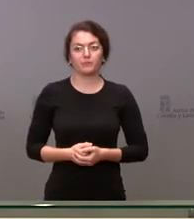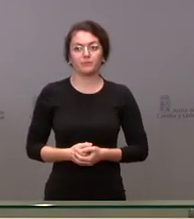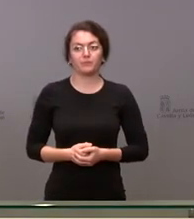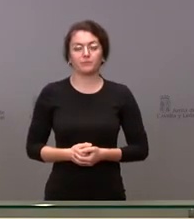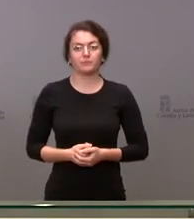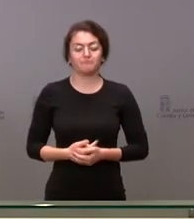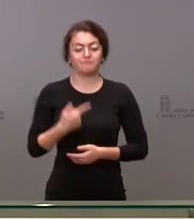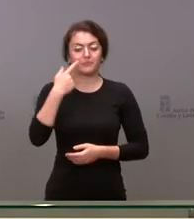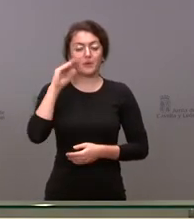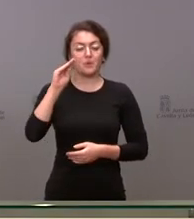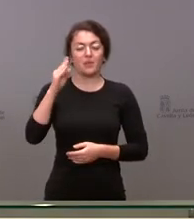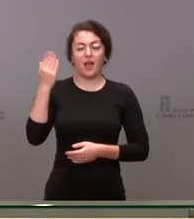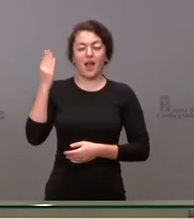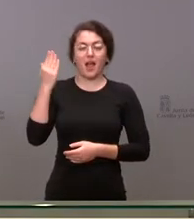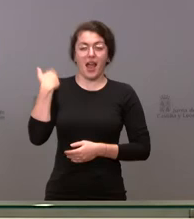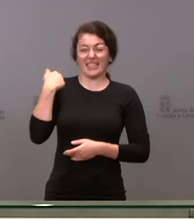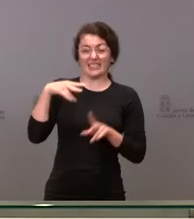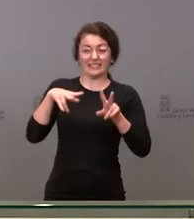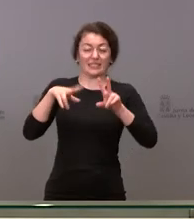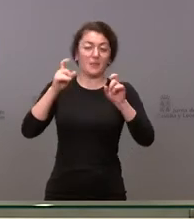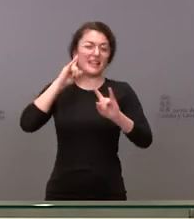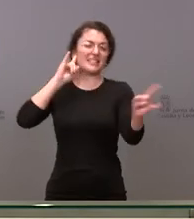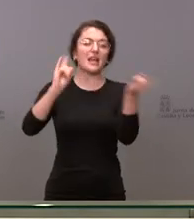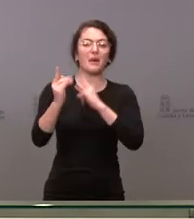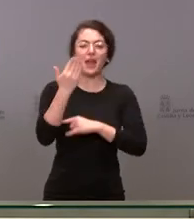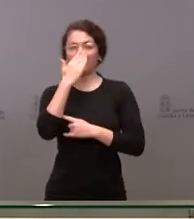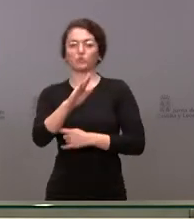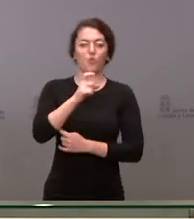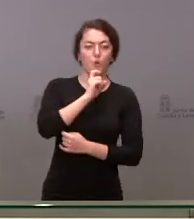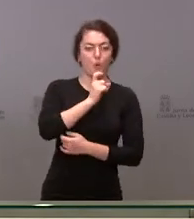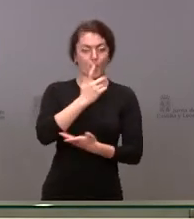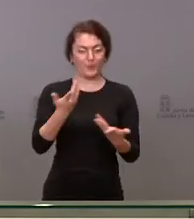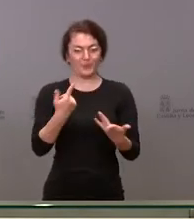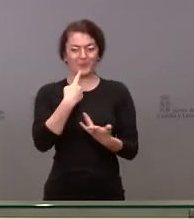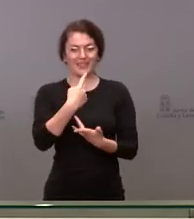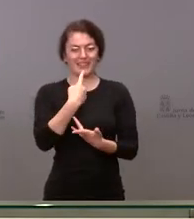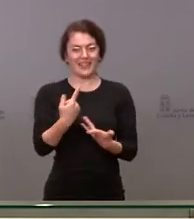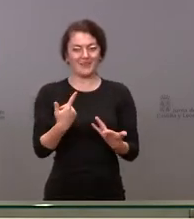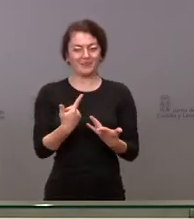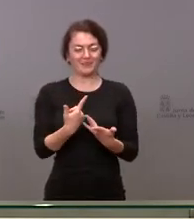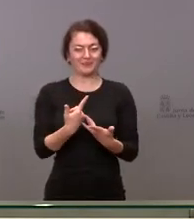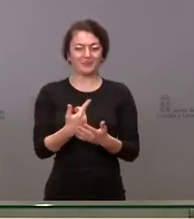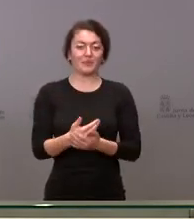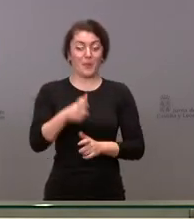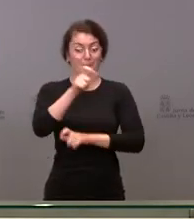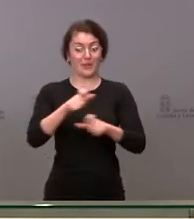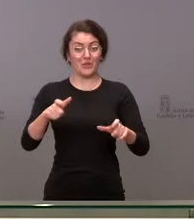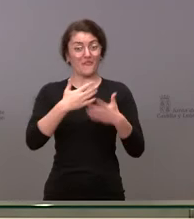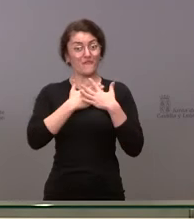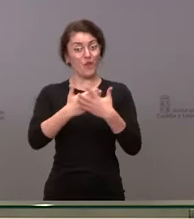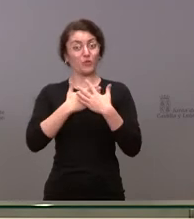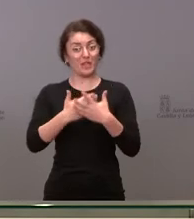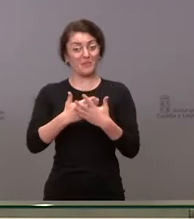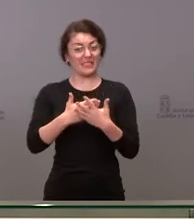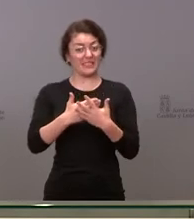Le preguntaba antes por el tono, pero me refería a que, pues lo que están planteando ahora mismo, son personas que voluntariamente han decidido no